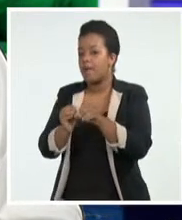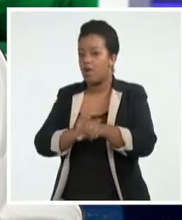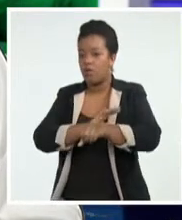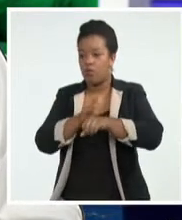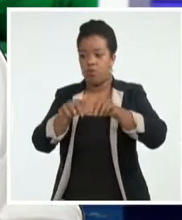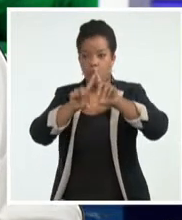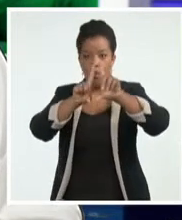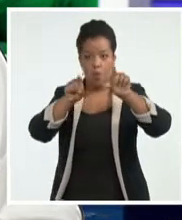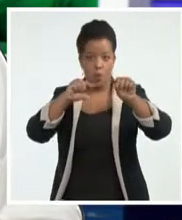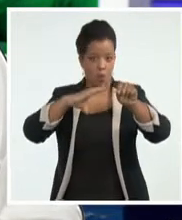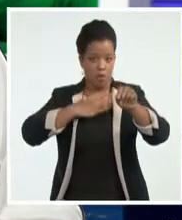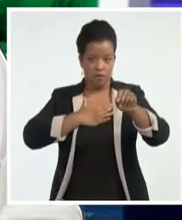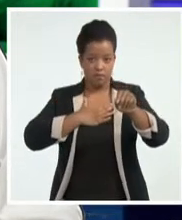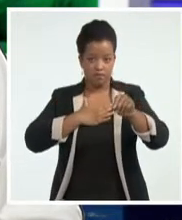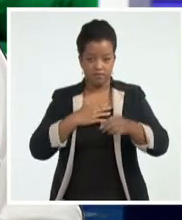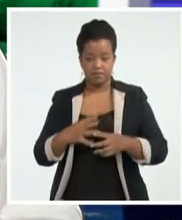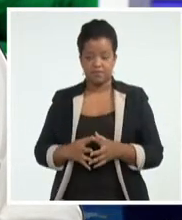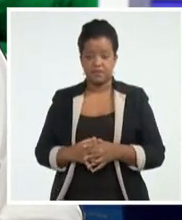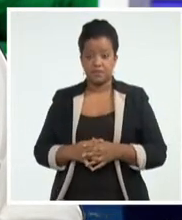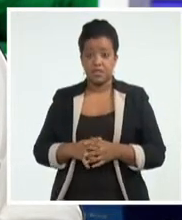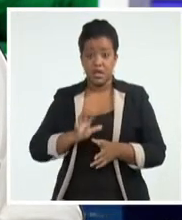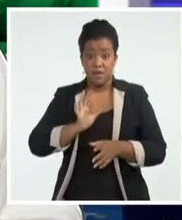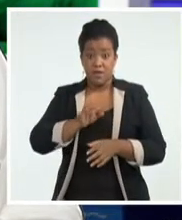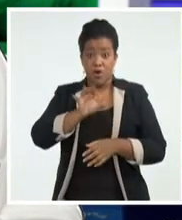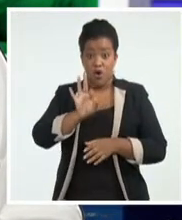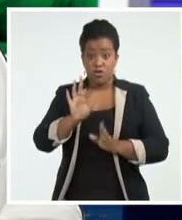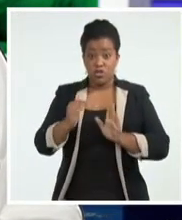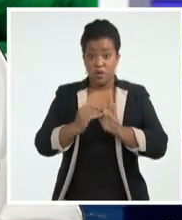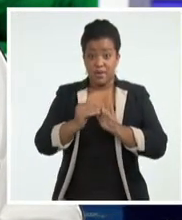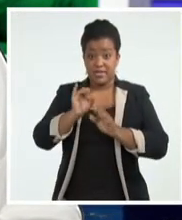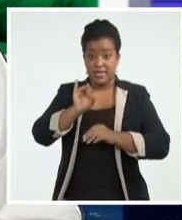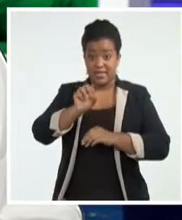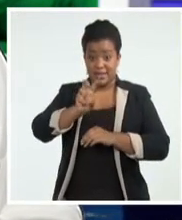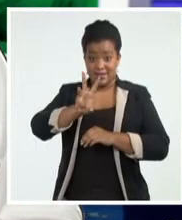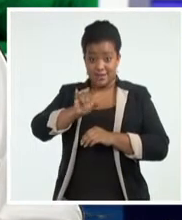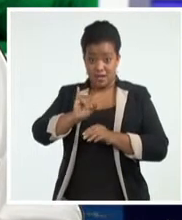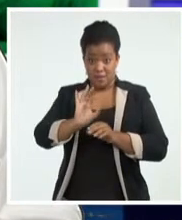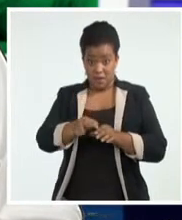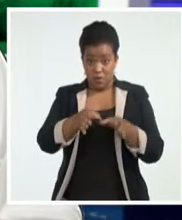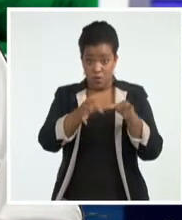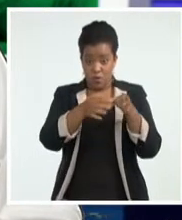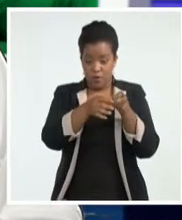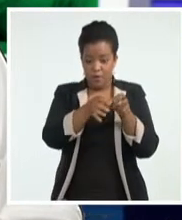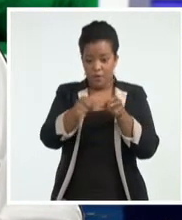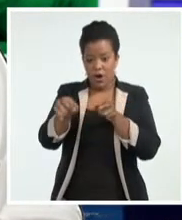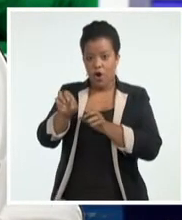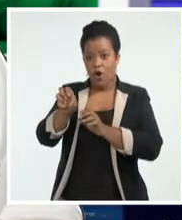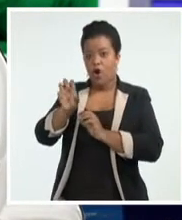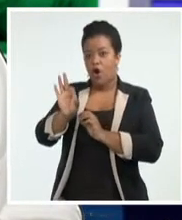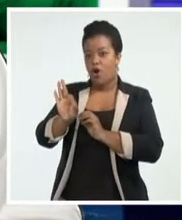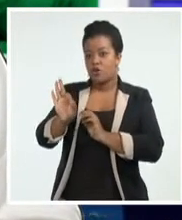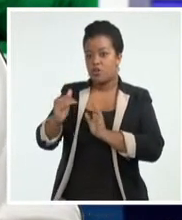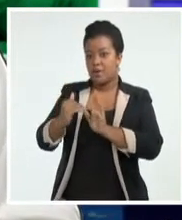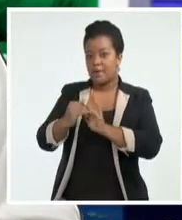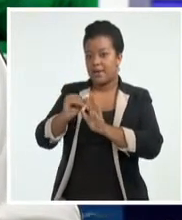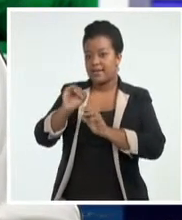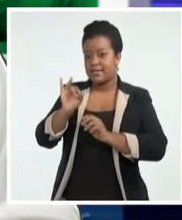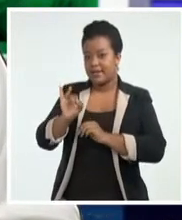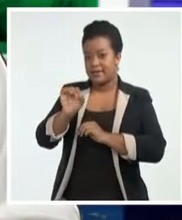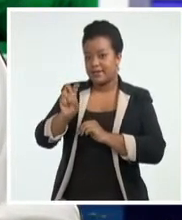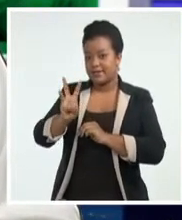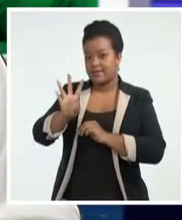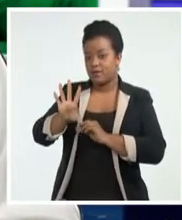.736, 8.675 son consecuencias de la transmisión